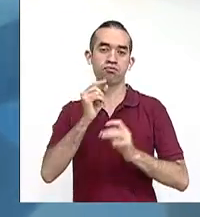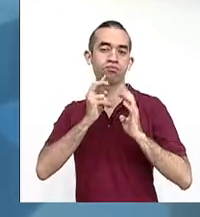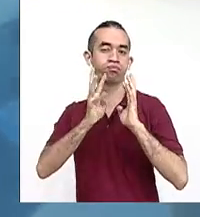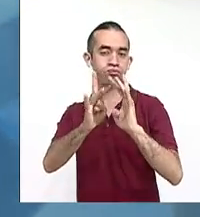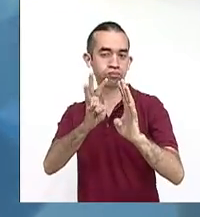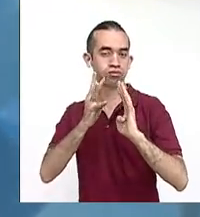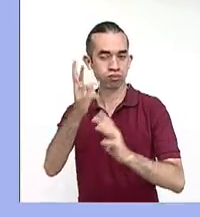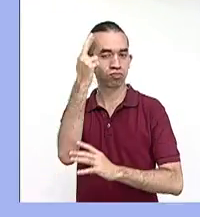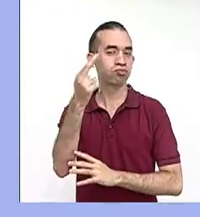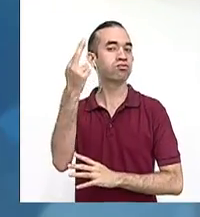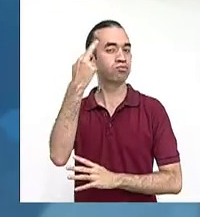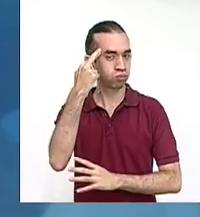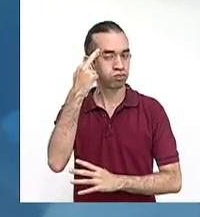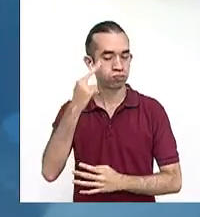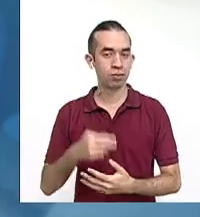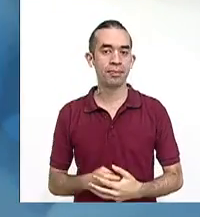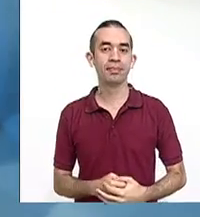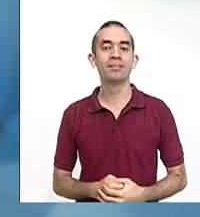reflexivo.